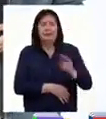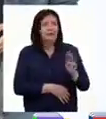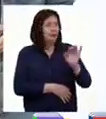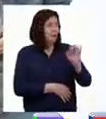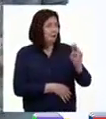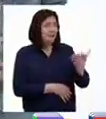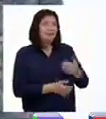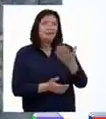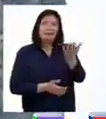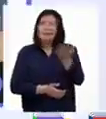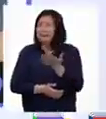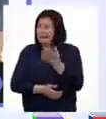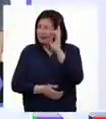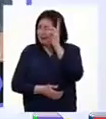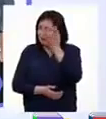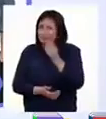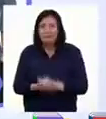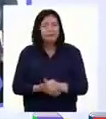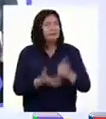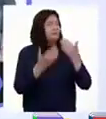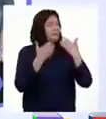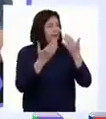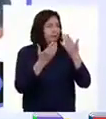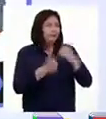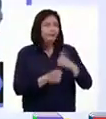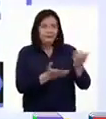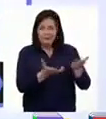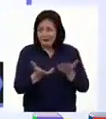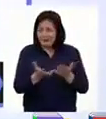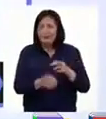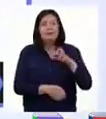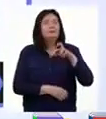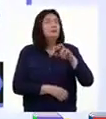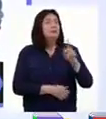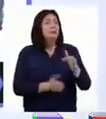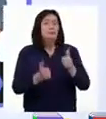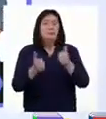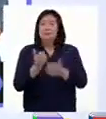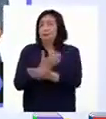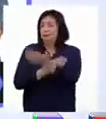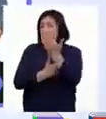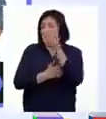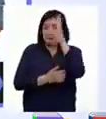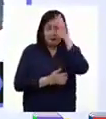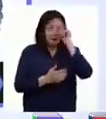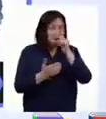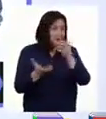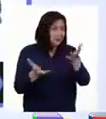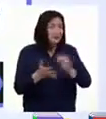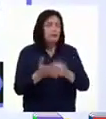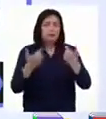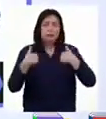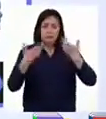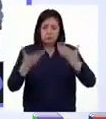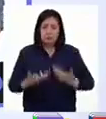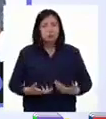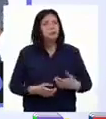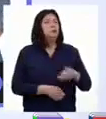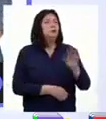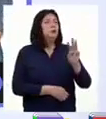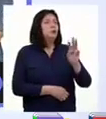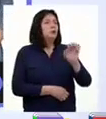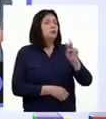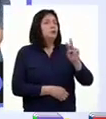Winnie. ¡Bienvenida, profesora! Muchas gracias por la bienvenida, Patti. Buenos días, chicas y chicos. Soy la profesora